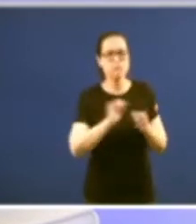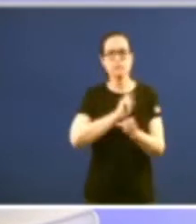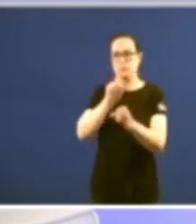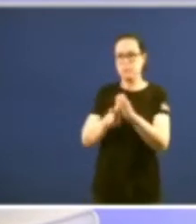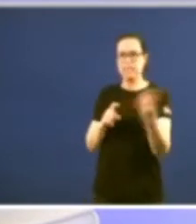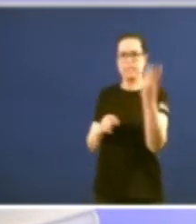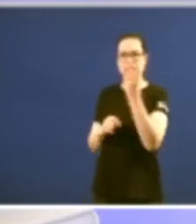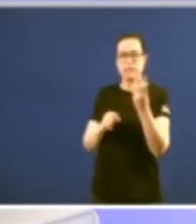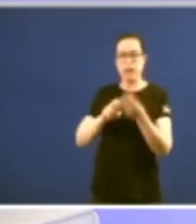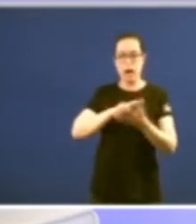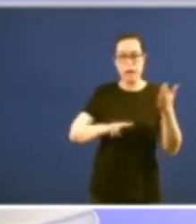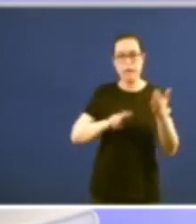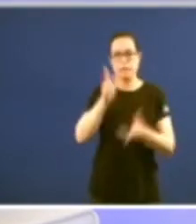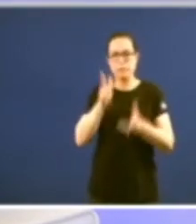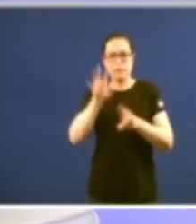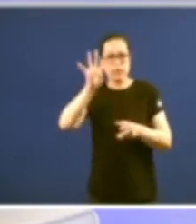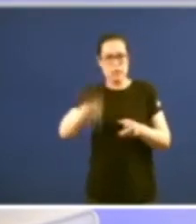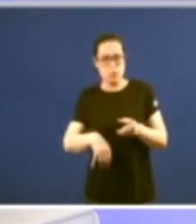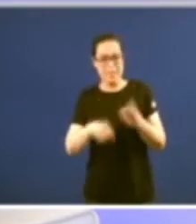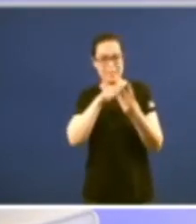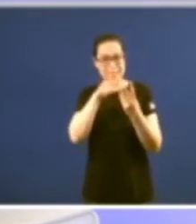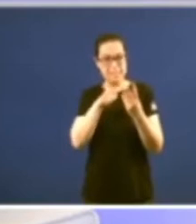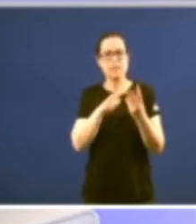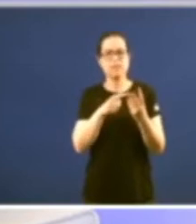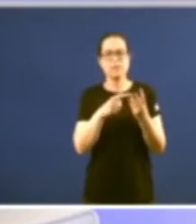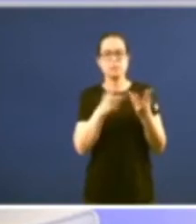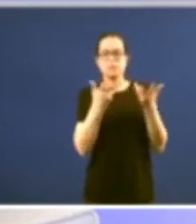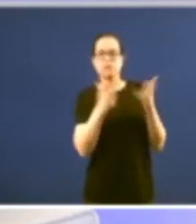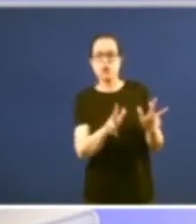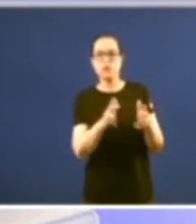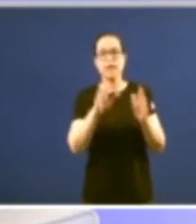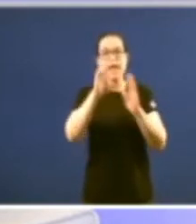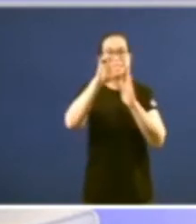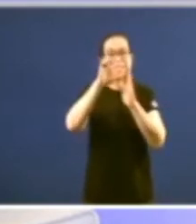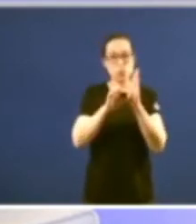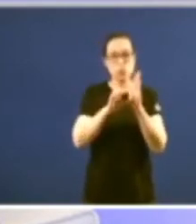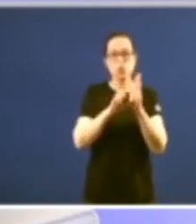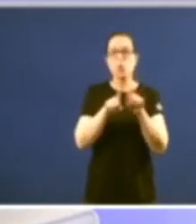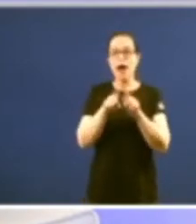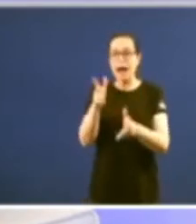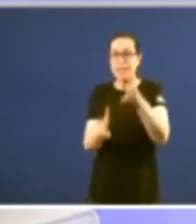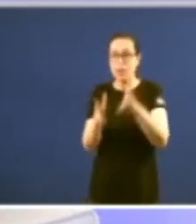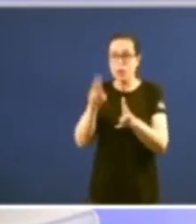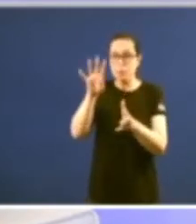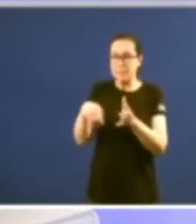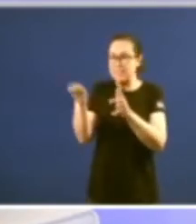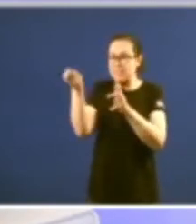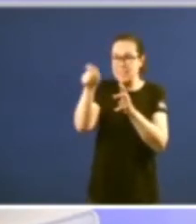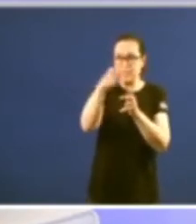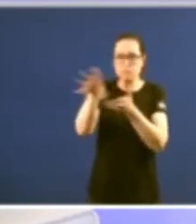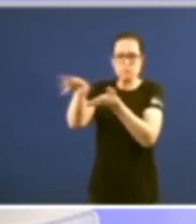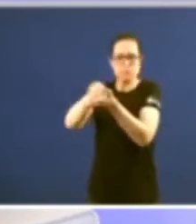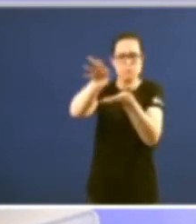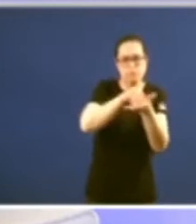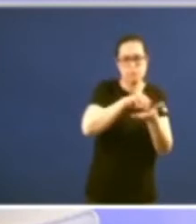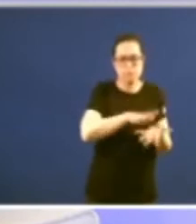e iso lle permite elaborar un estatuto de primeira diríamos un estatuto similar ao Vasco e ao Catalán pero cando se fai o estatuto